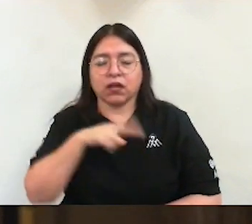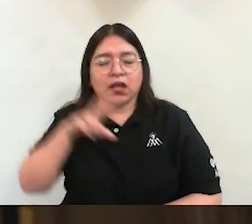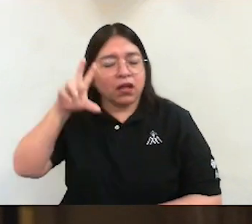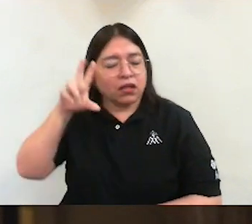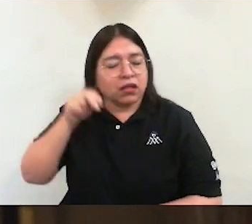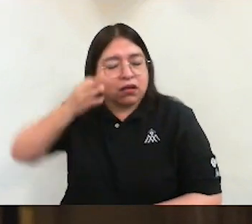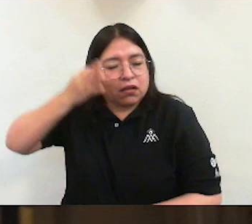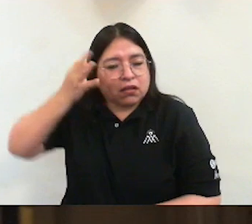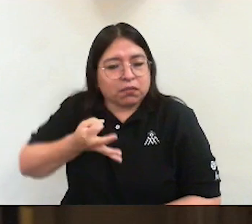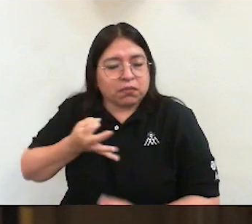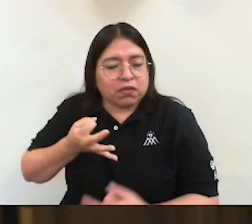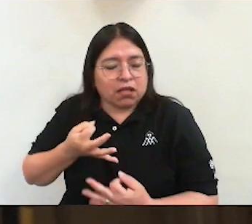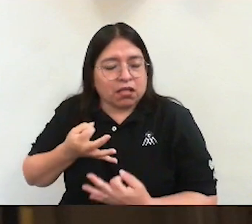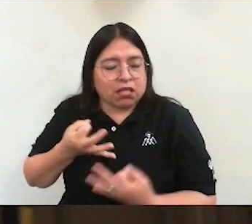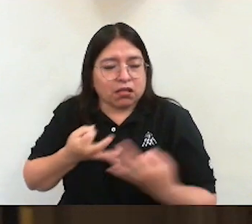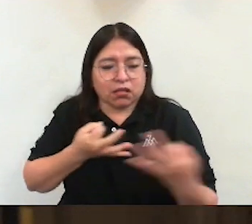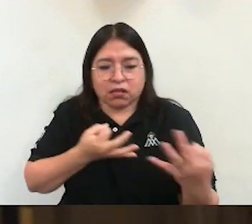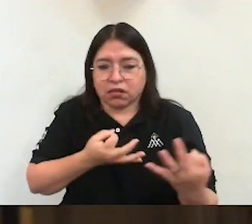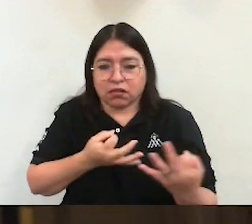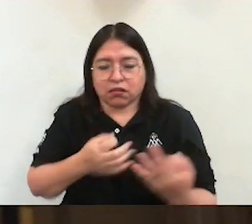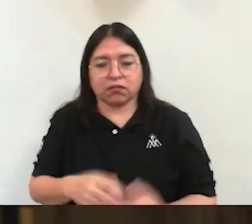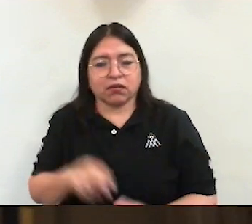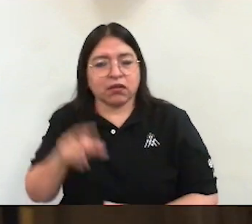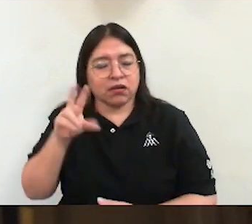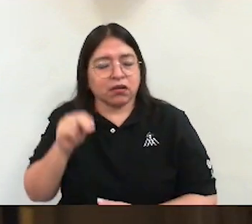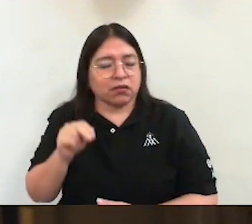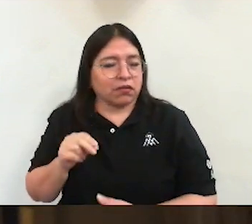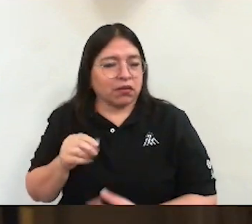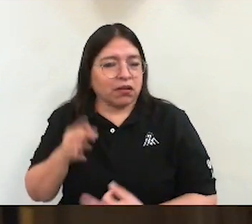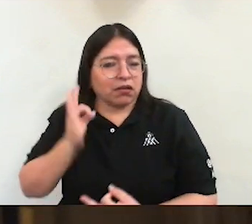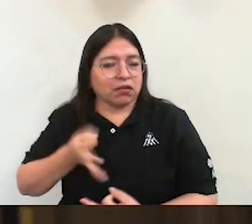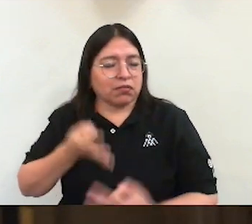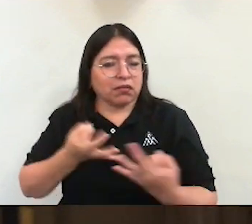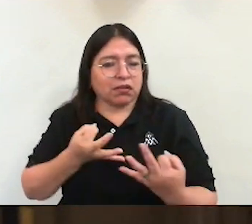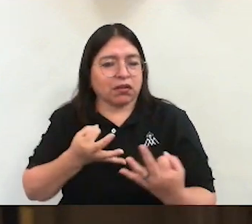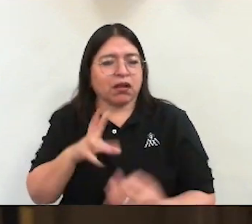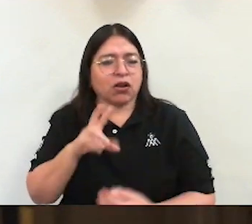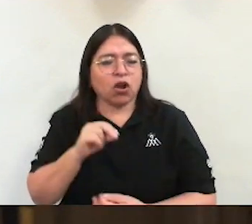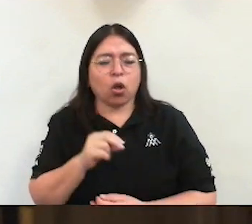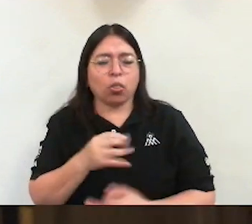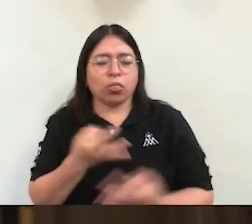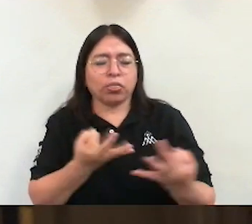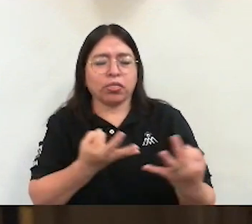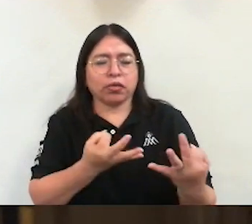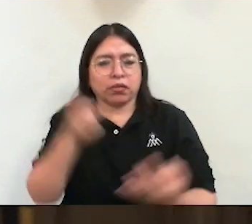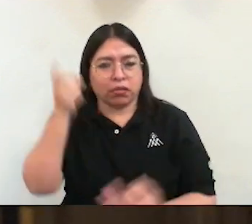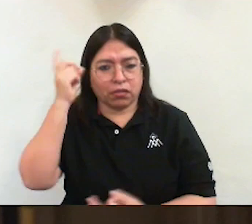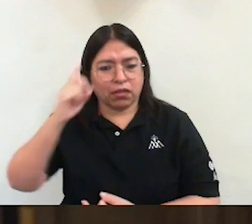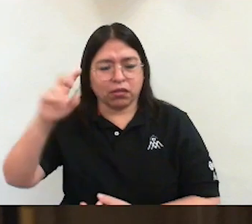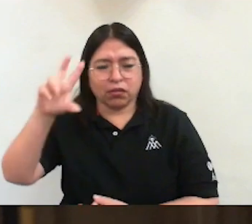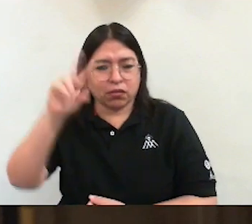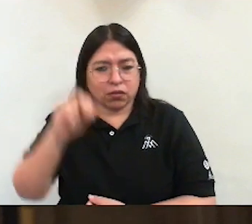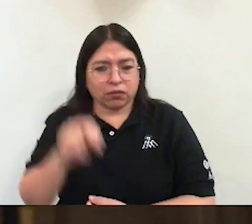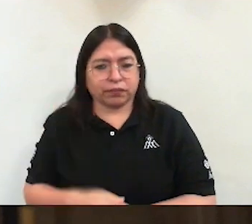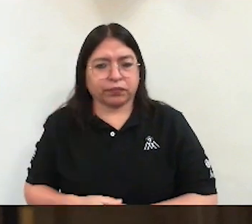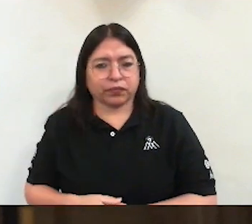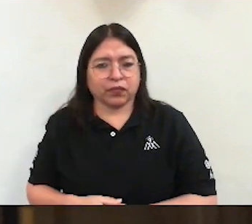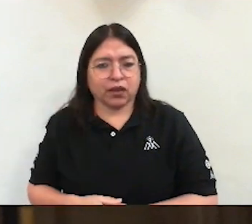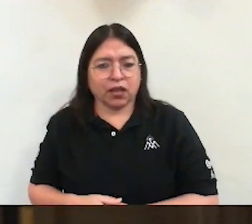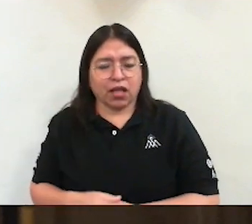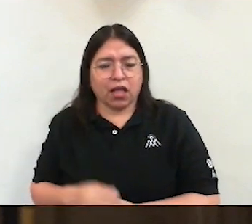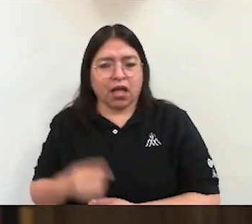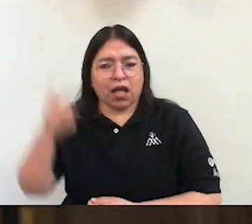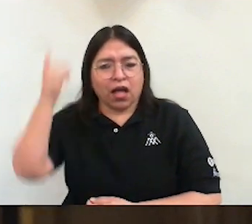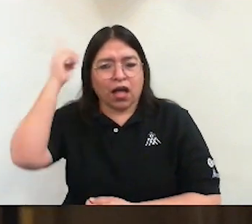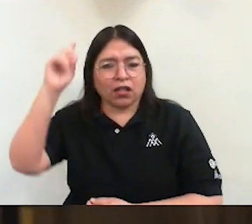caer en la tentación. No tientes al Señor tu Dios. A Dios no se le